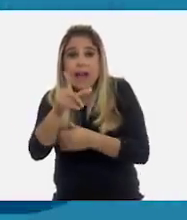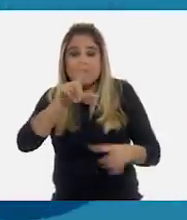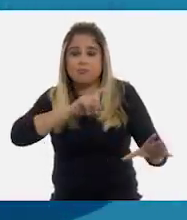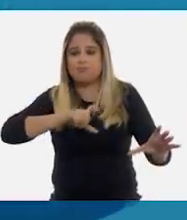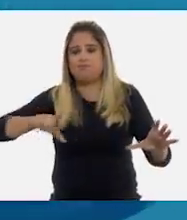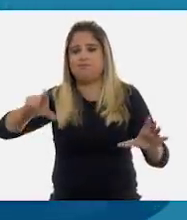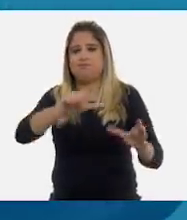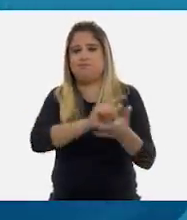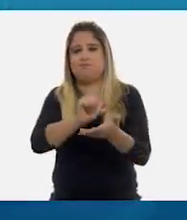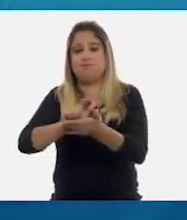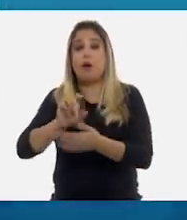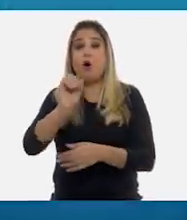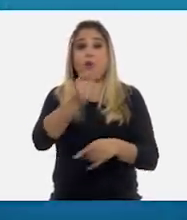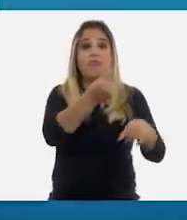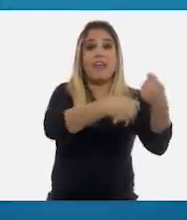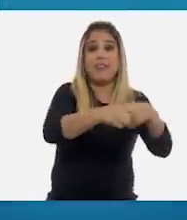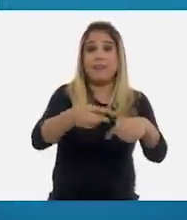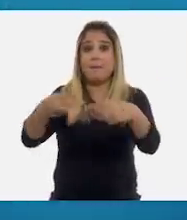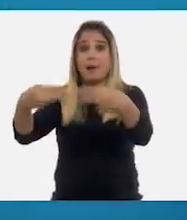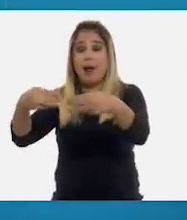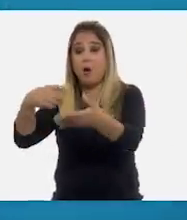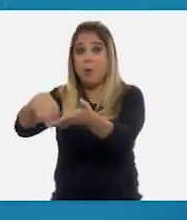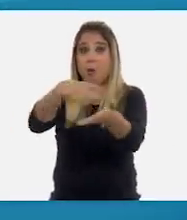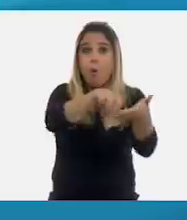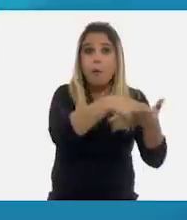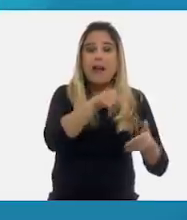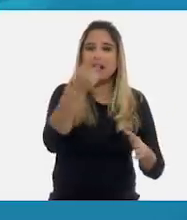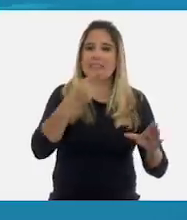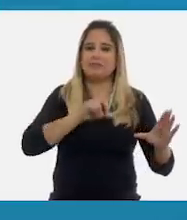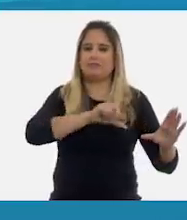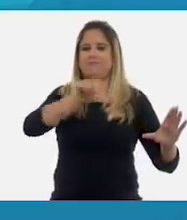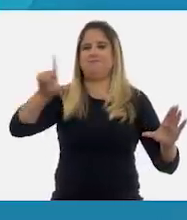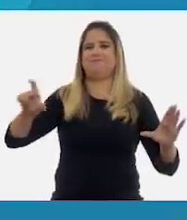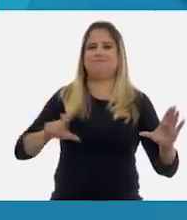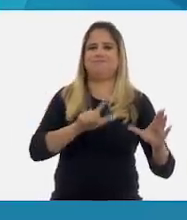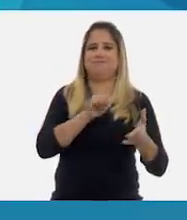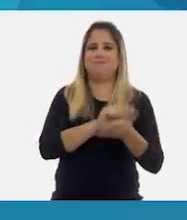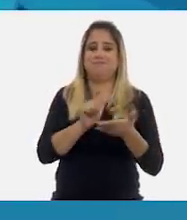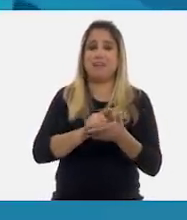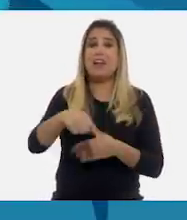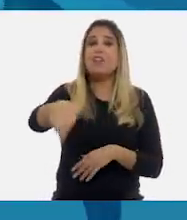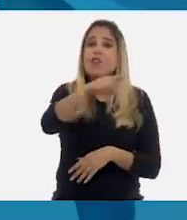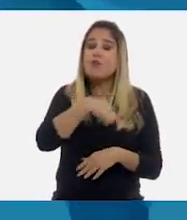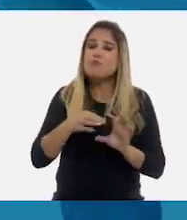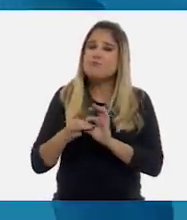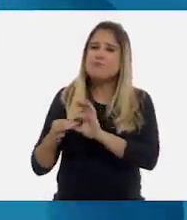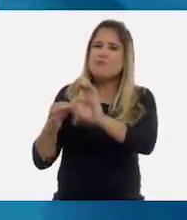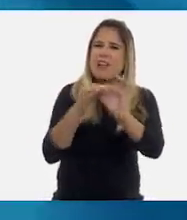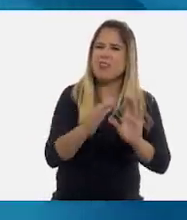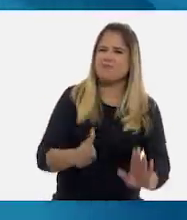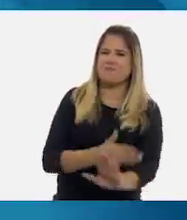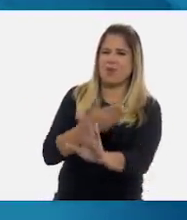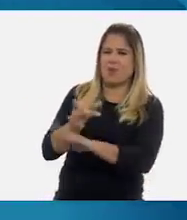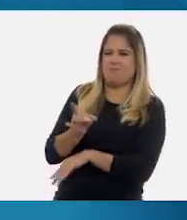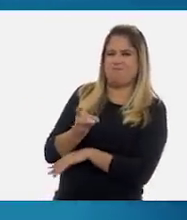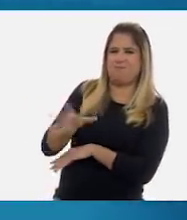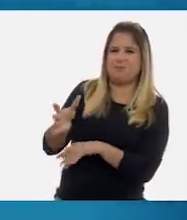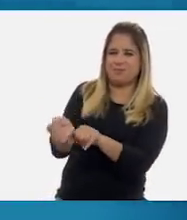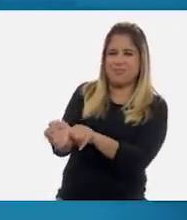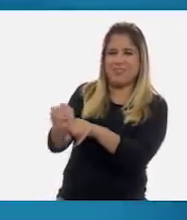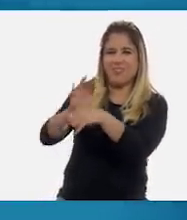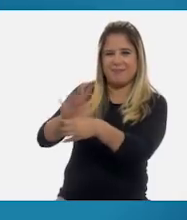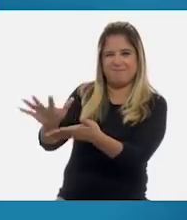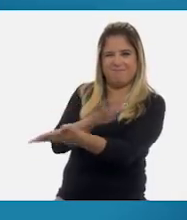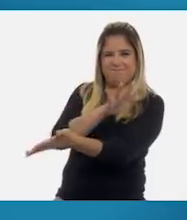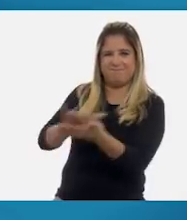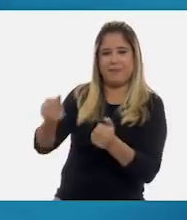cosas que compres en la tienda o en el supermercado. Sigamos luchando juntos contra este virus cuidándonos los unos a